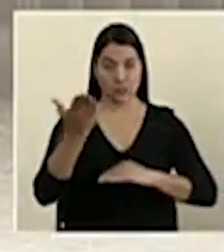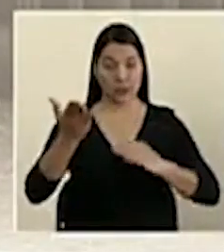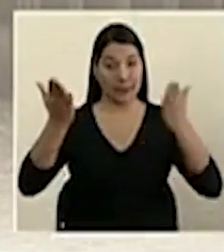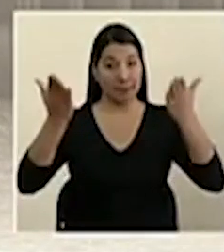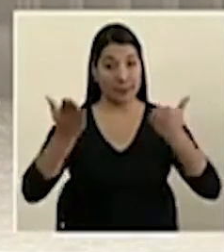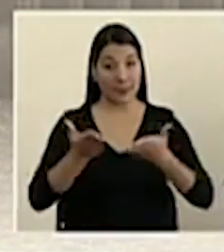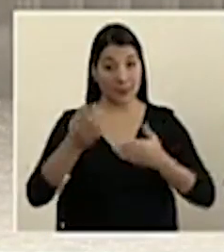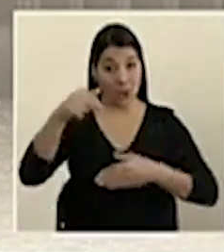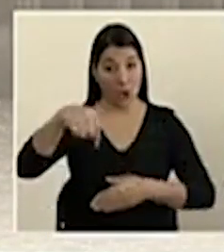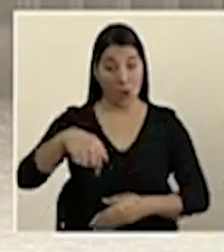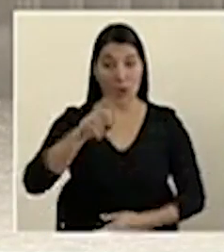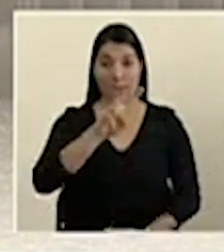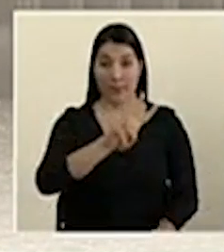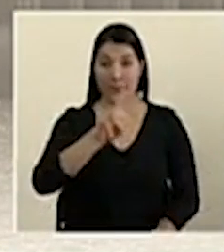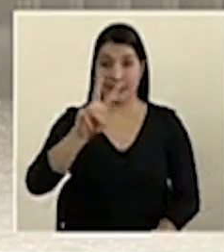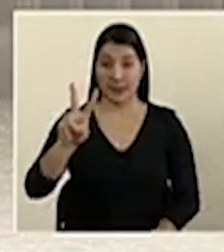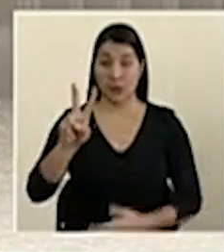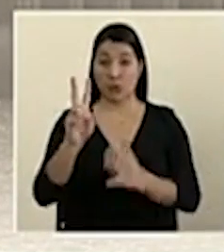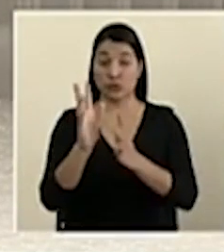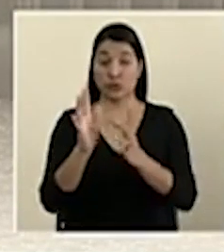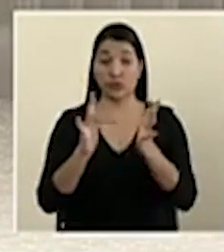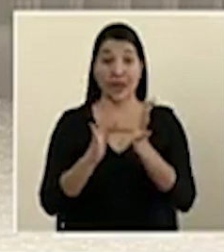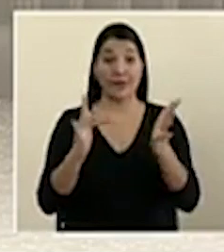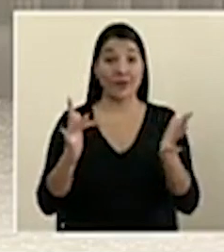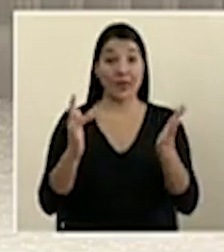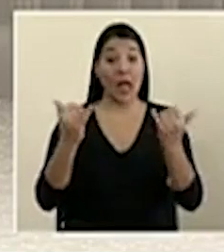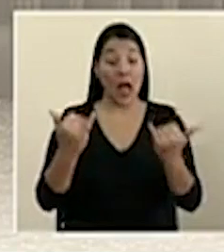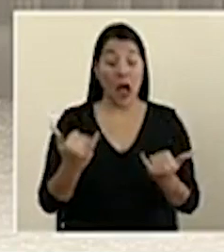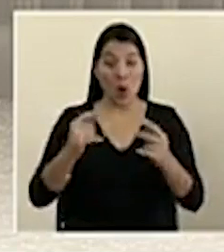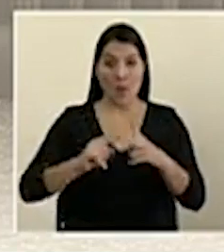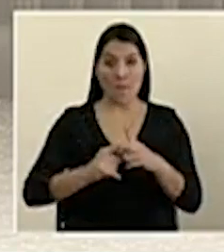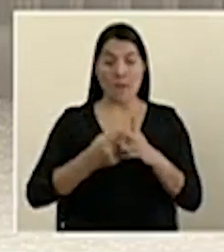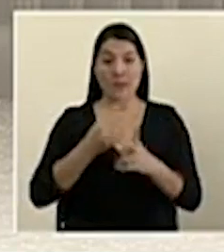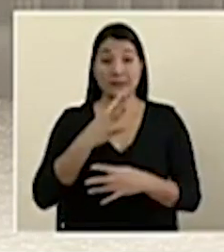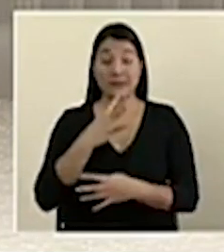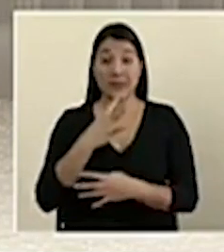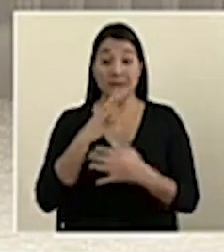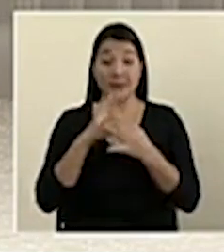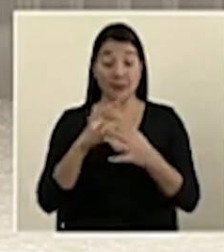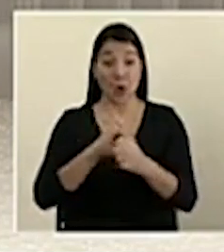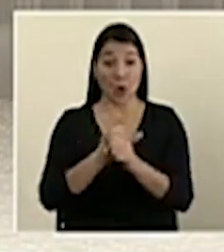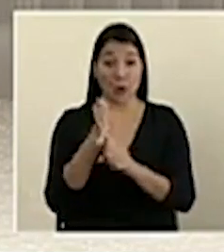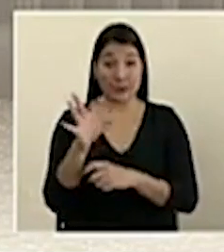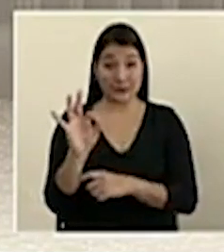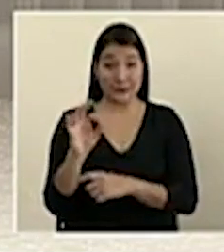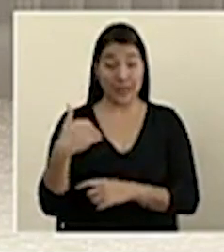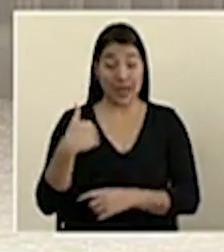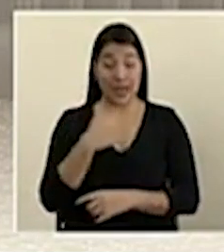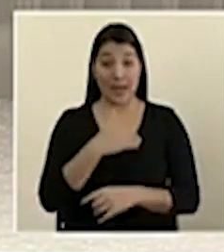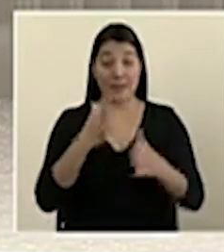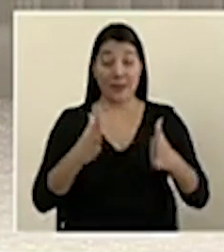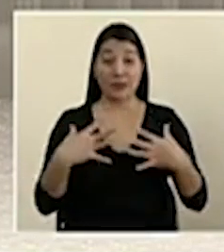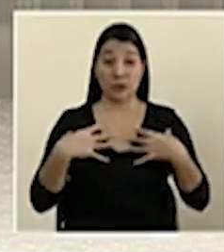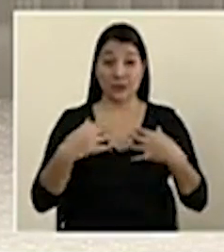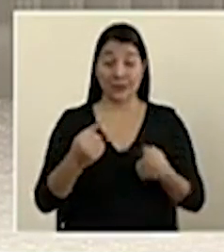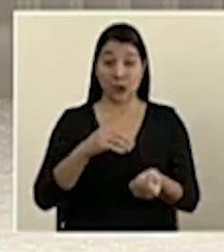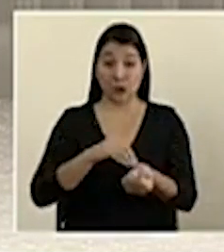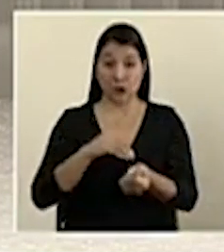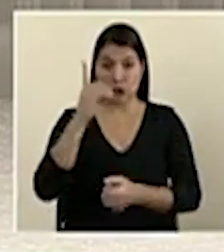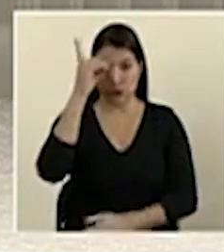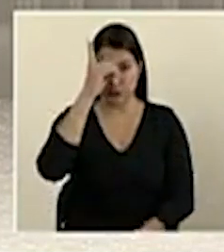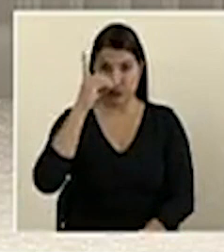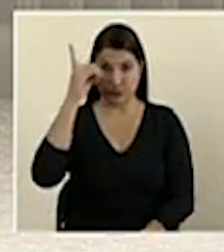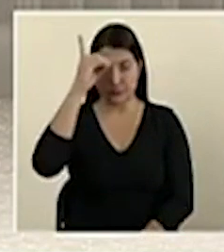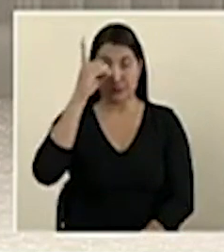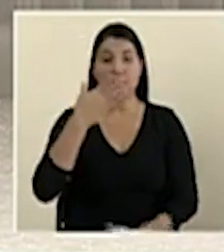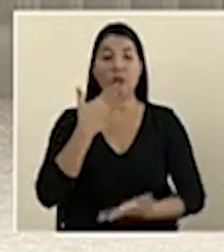Hoy, 22 de abril, recibimos el mensaje y estatus COVID del Ministro de Salud, doctor Daniel Salas. Bueno,